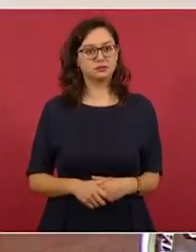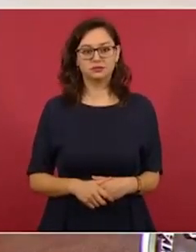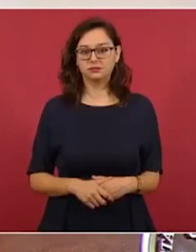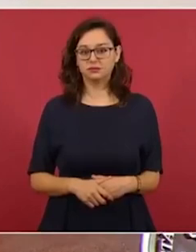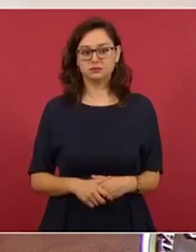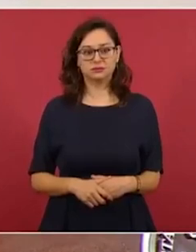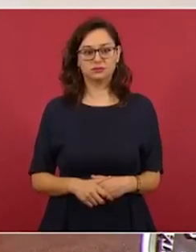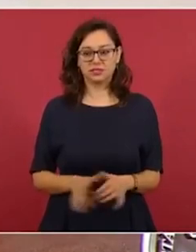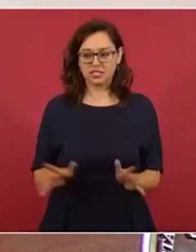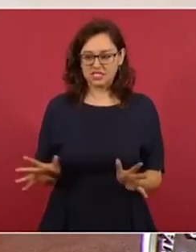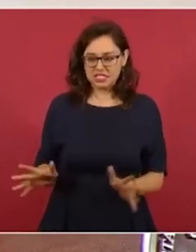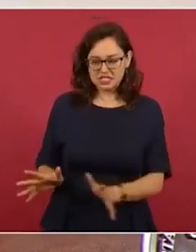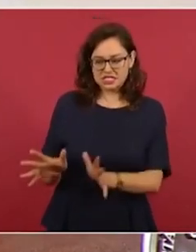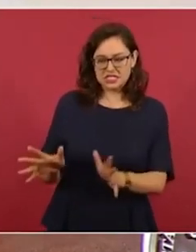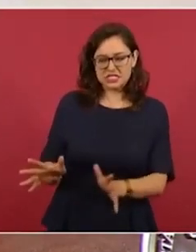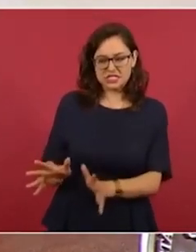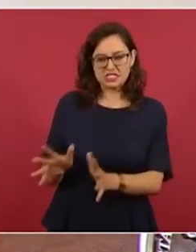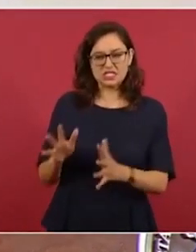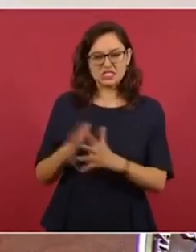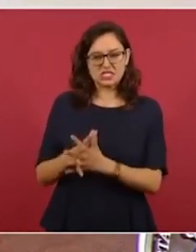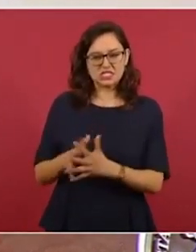porque aún